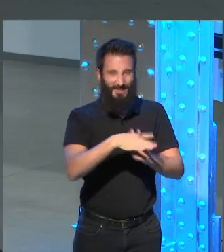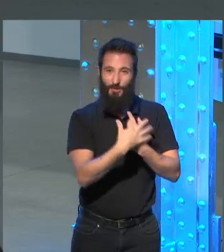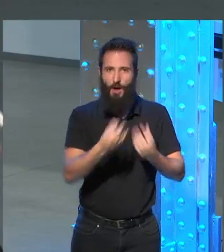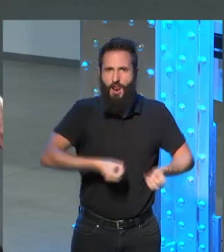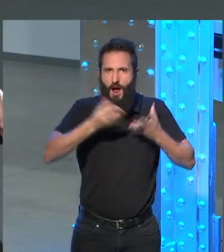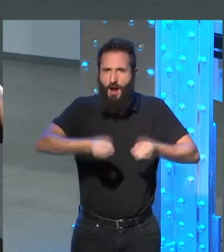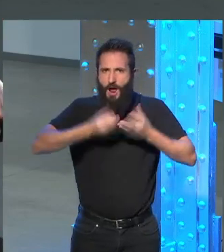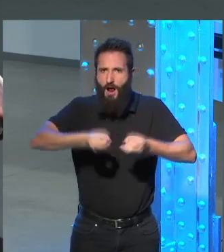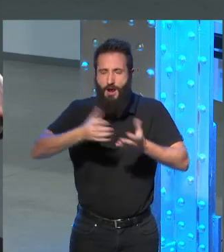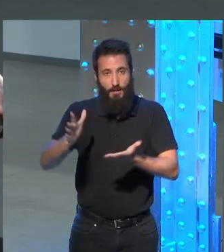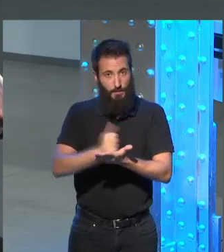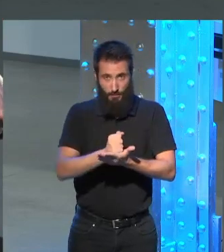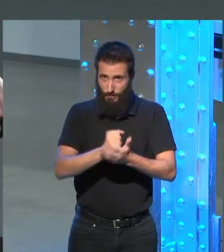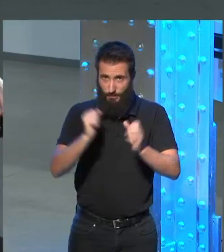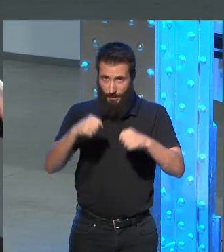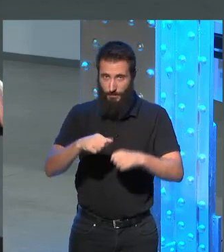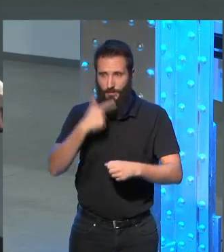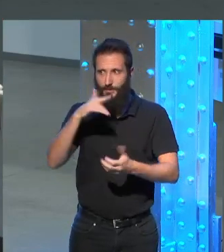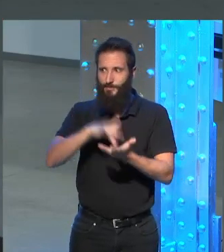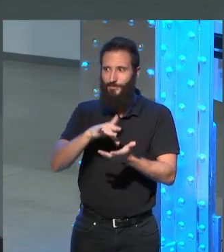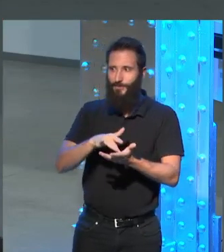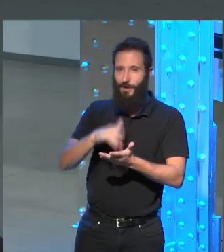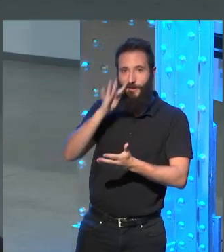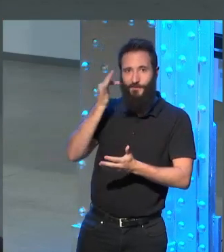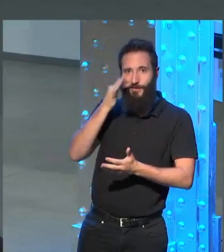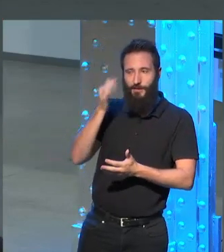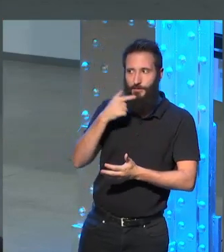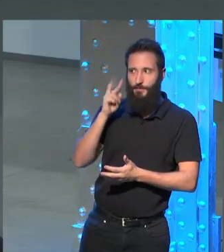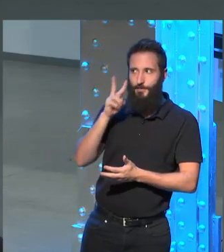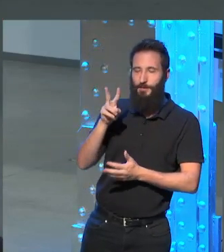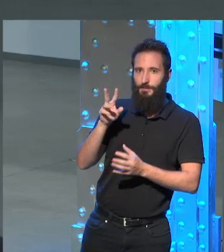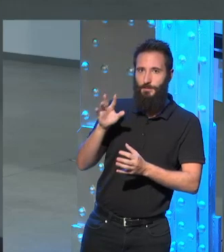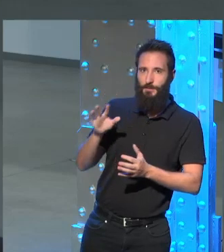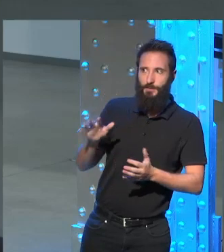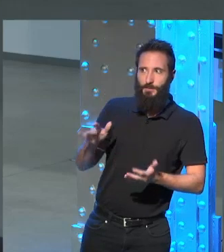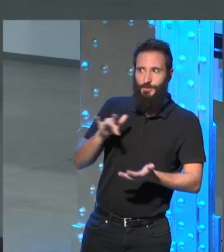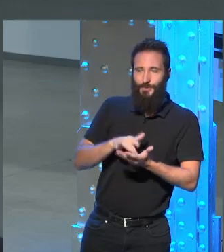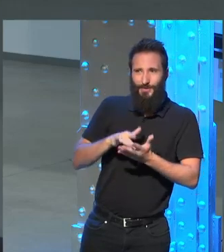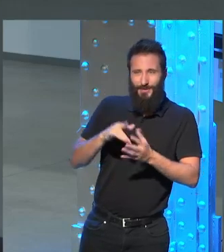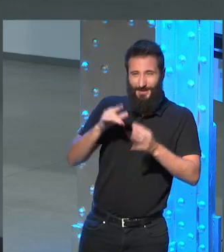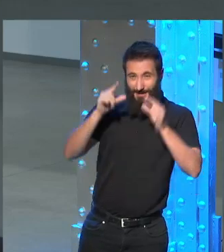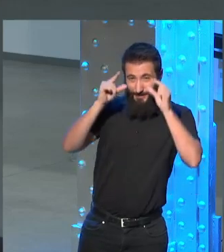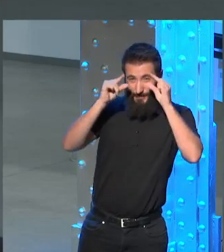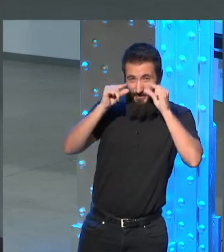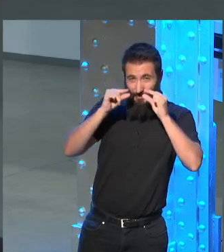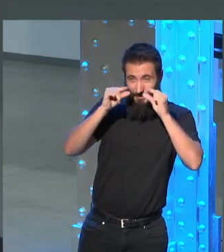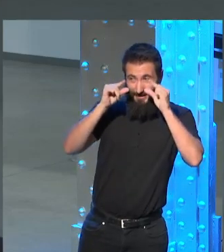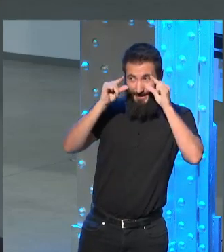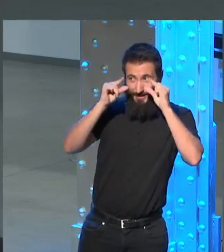y él en ningún momento perdió y supongo que entrecerrando los ojos